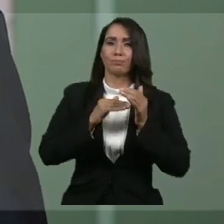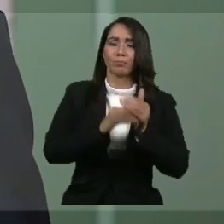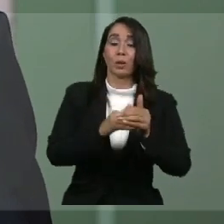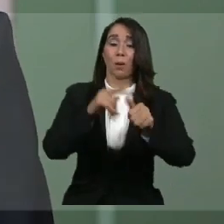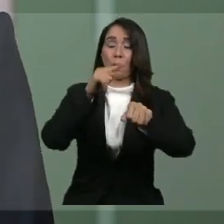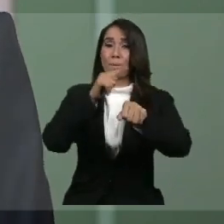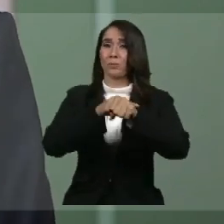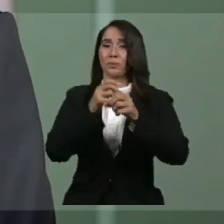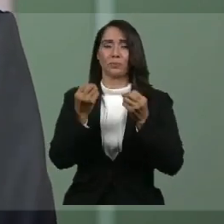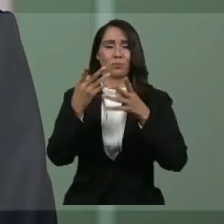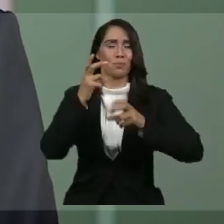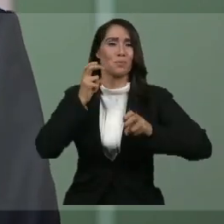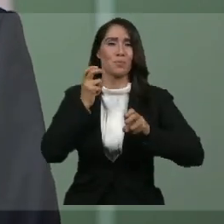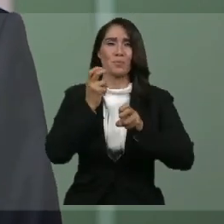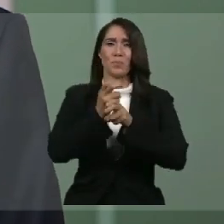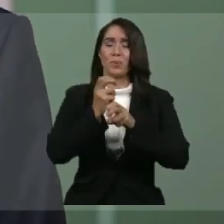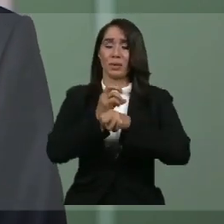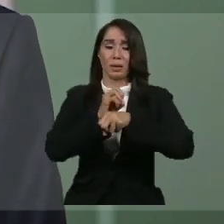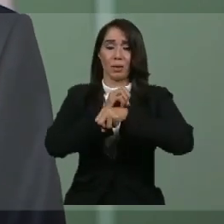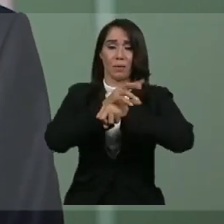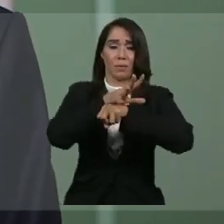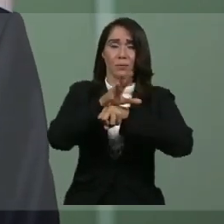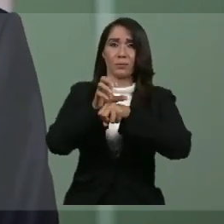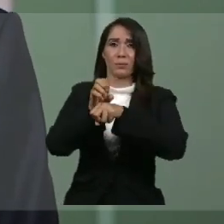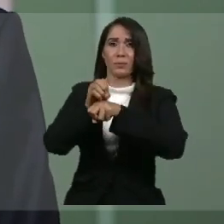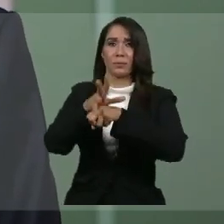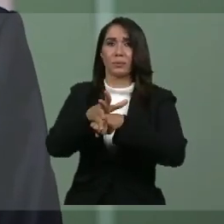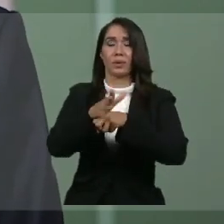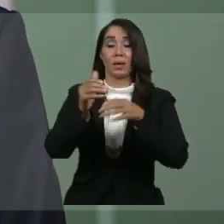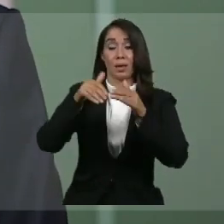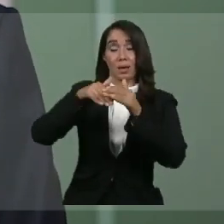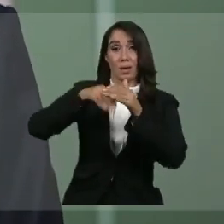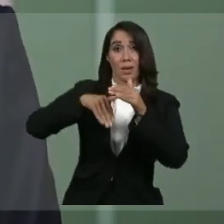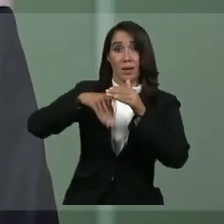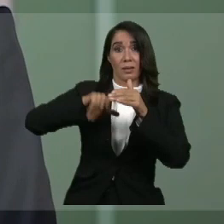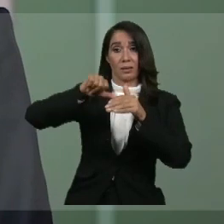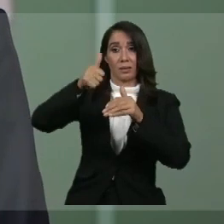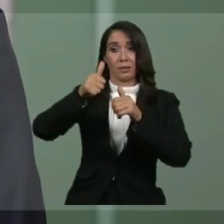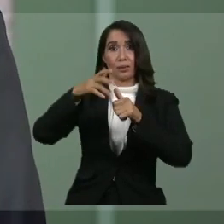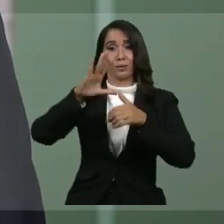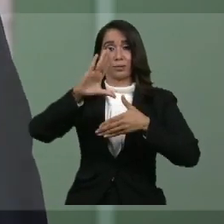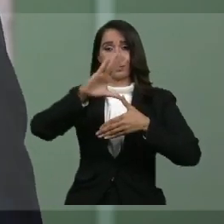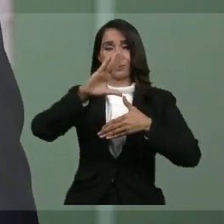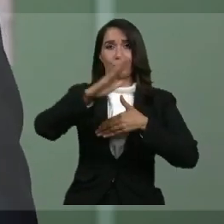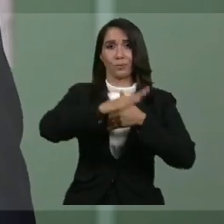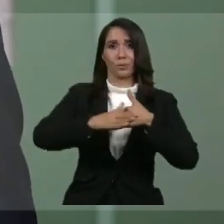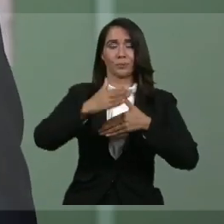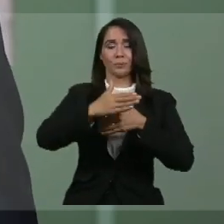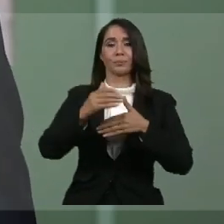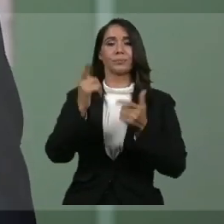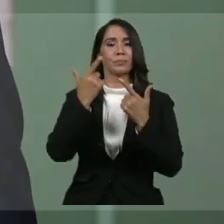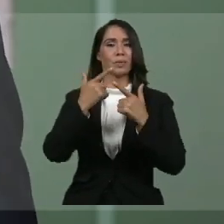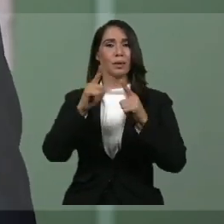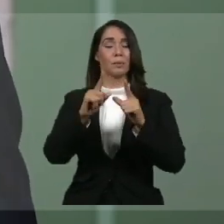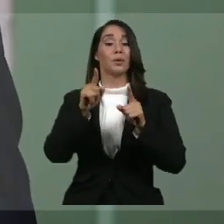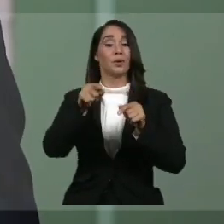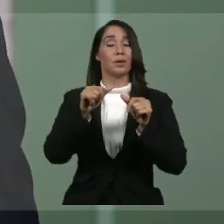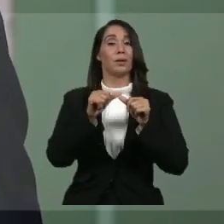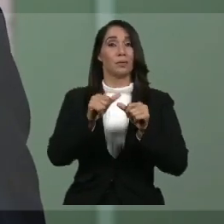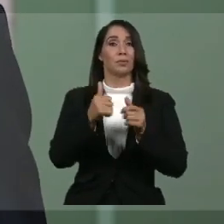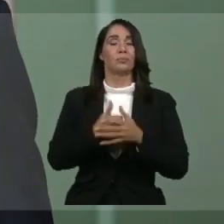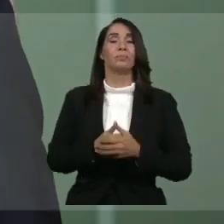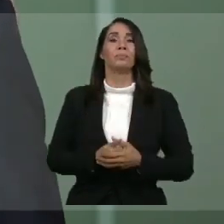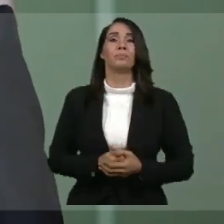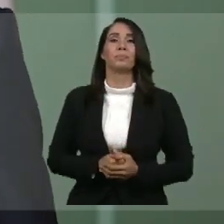más críticos del contagio ante que el resto del continente y hemos logrado hacerlo de forma contenida.